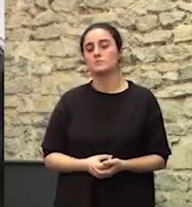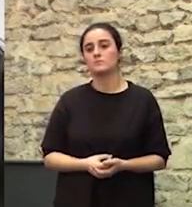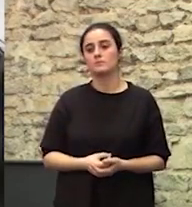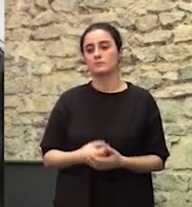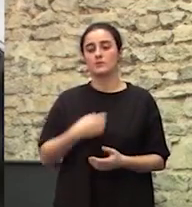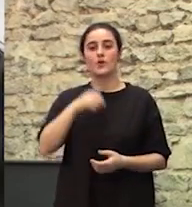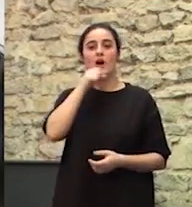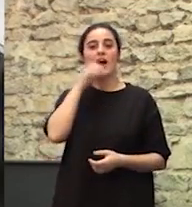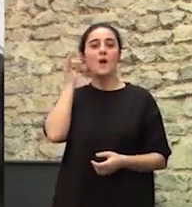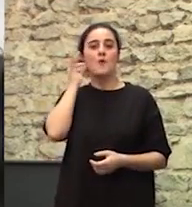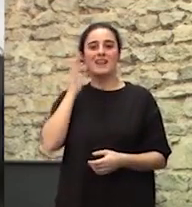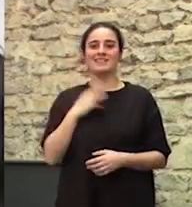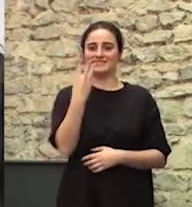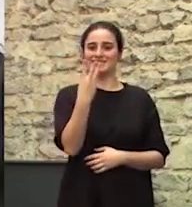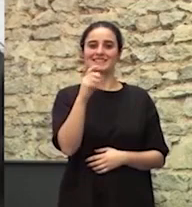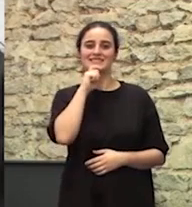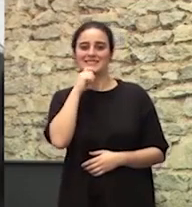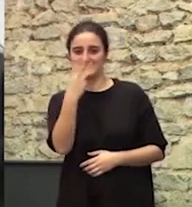soy abuela por tres veces